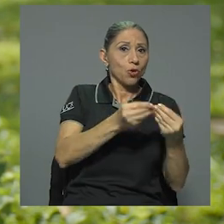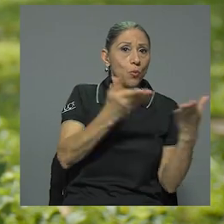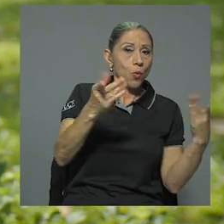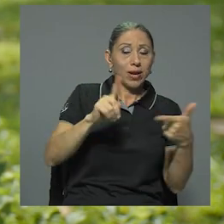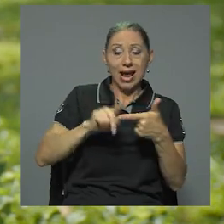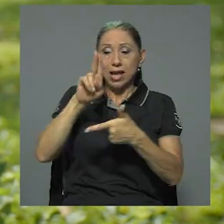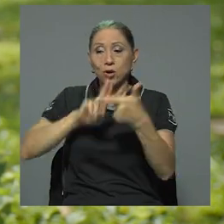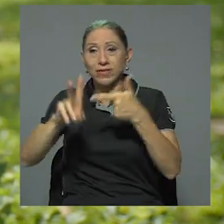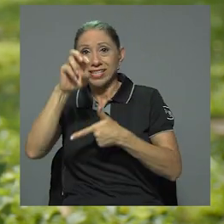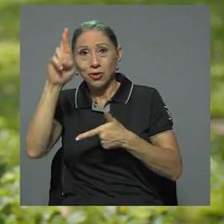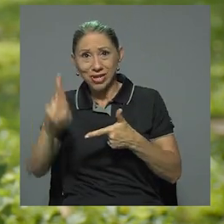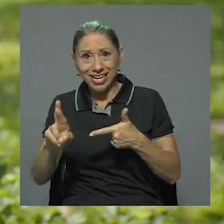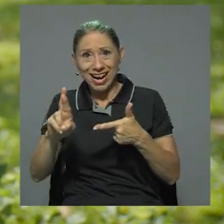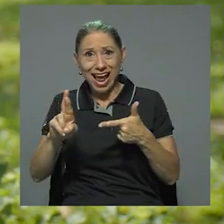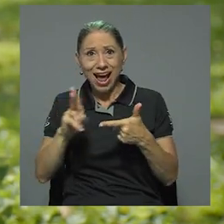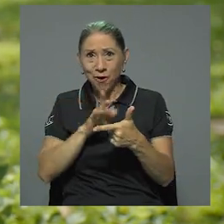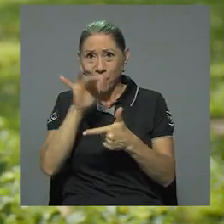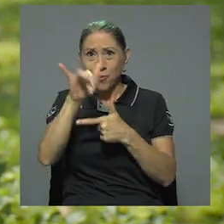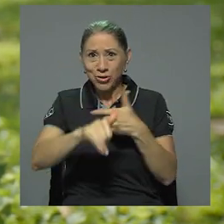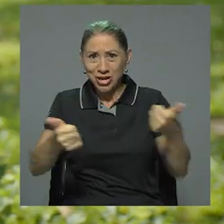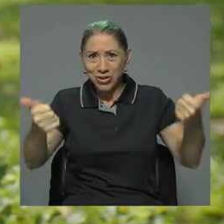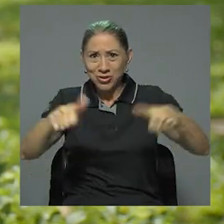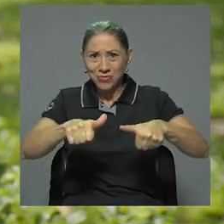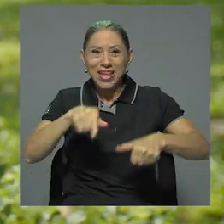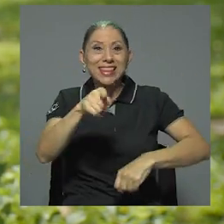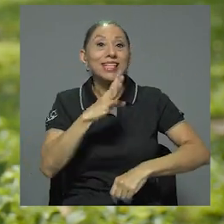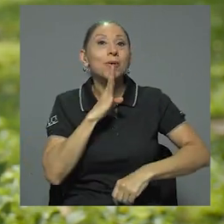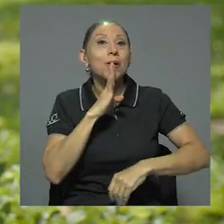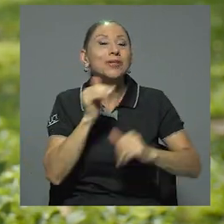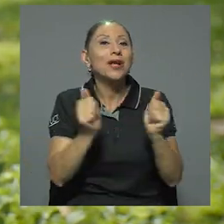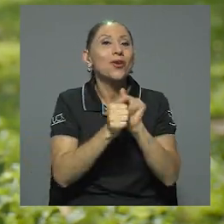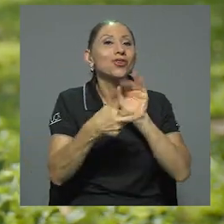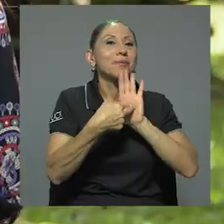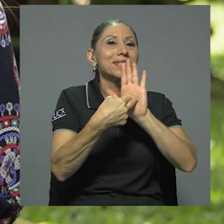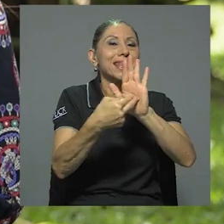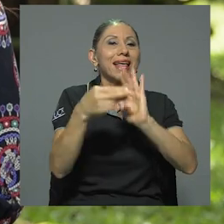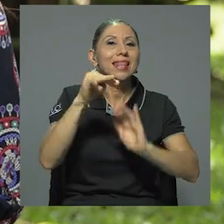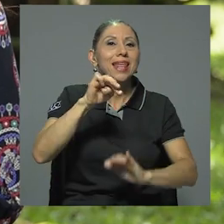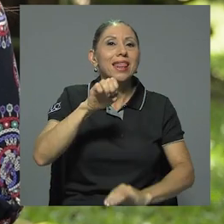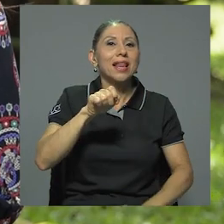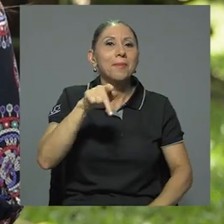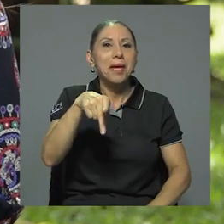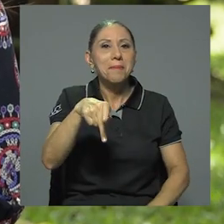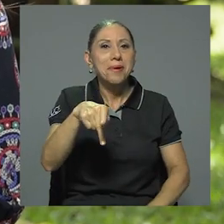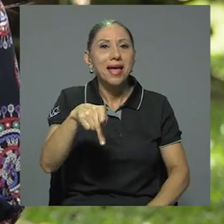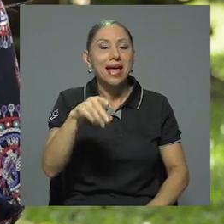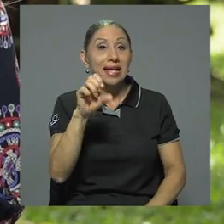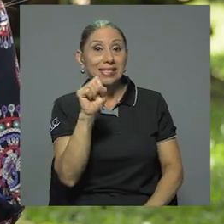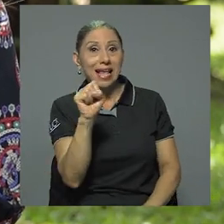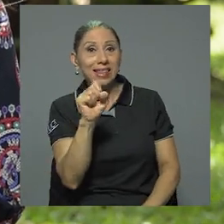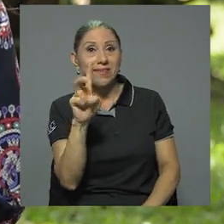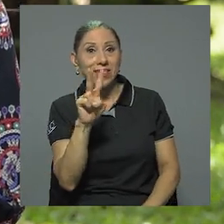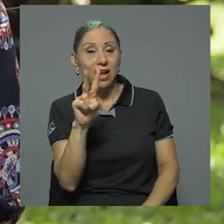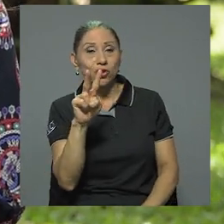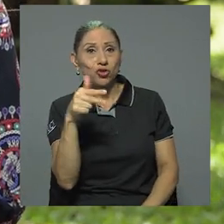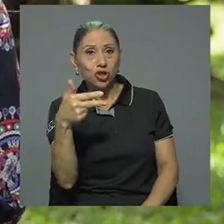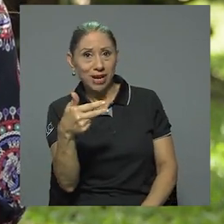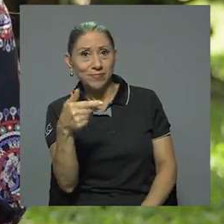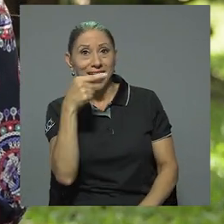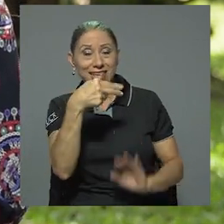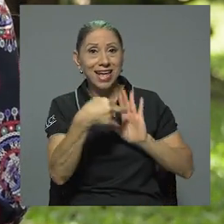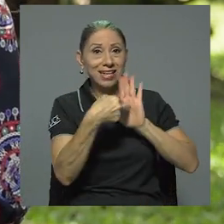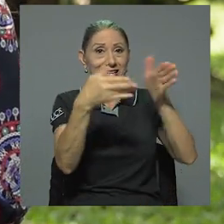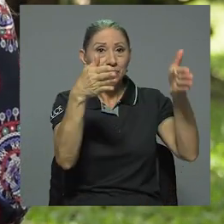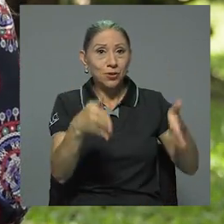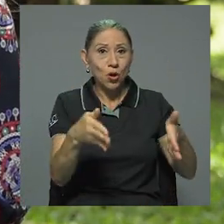para tratar a esta población y de eso vamos a hablar con la representante del MEP, Sandra Villalobos-Chan. Sandra es representante de la unidad